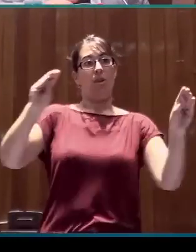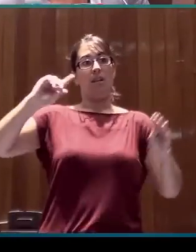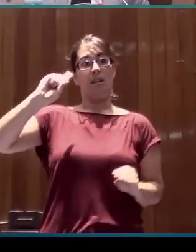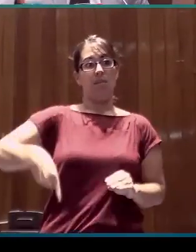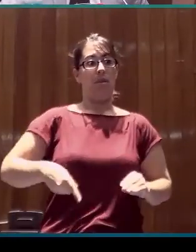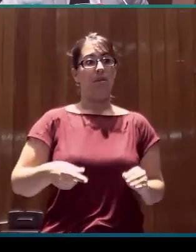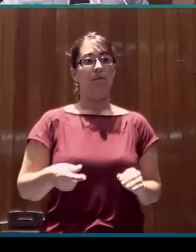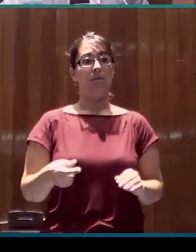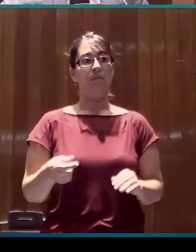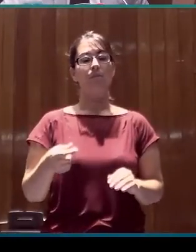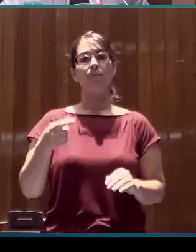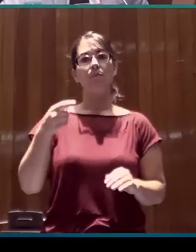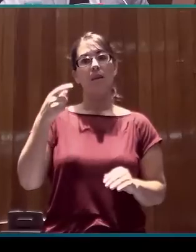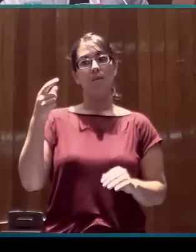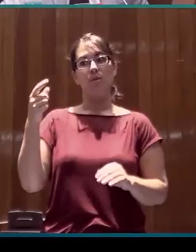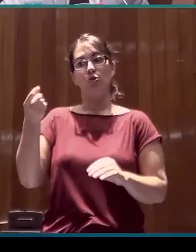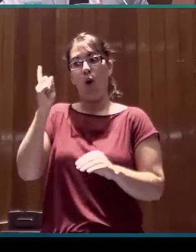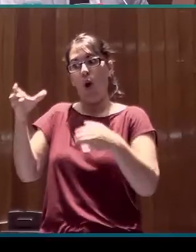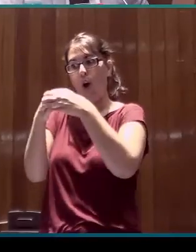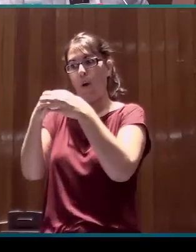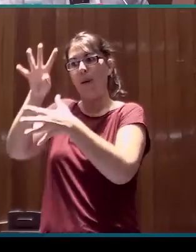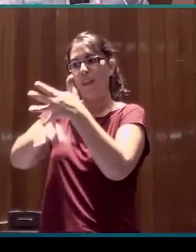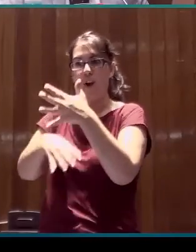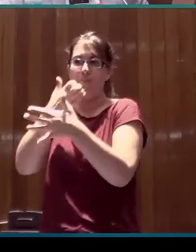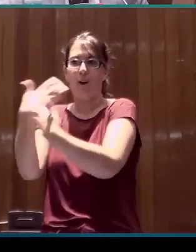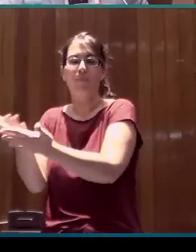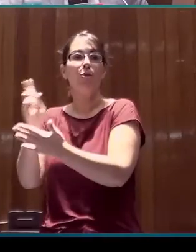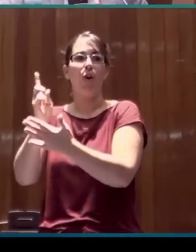también que hay una variedad más allá de la que estamos estudiando.